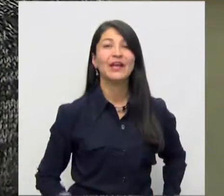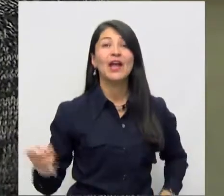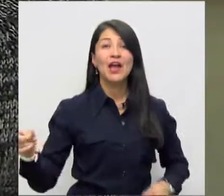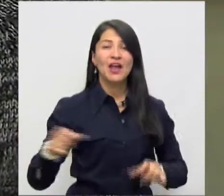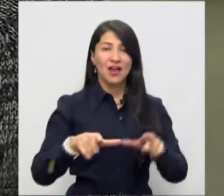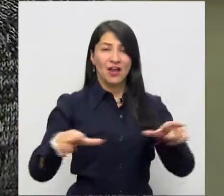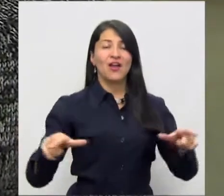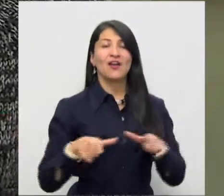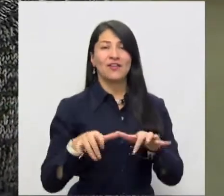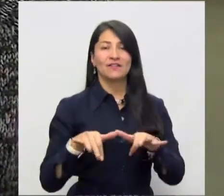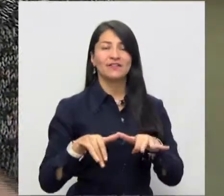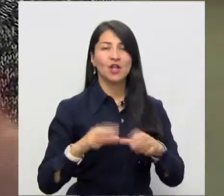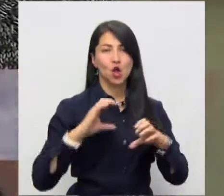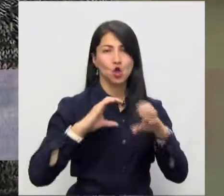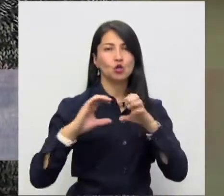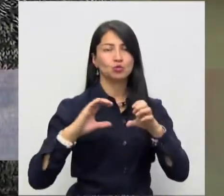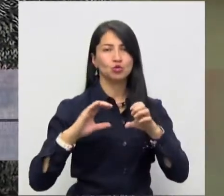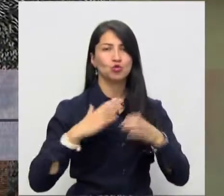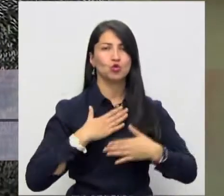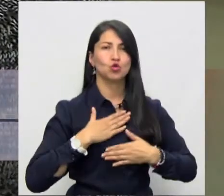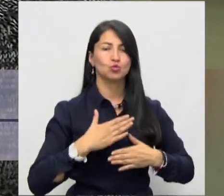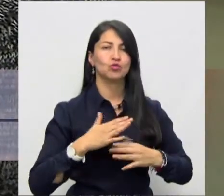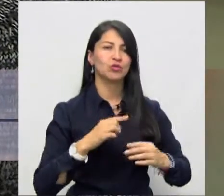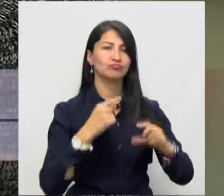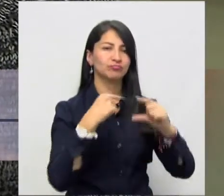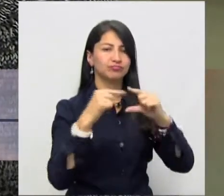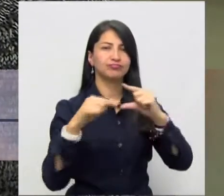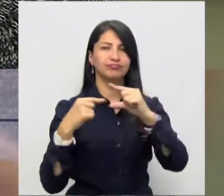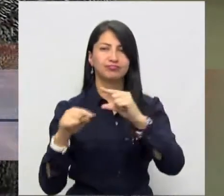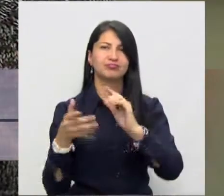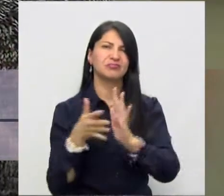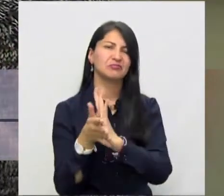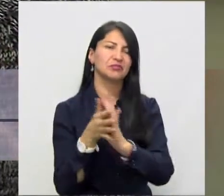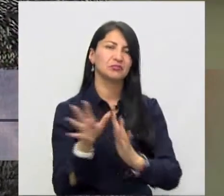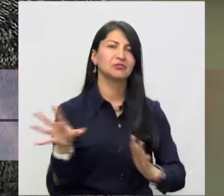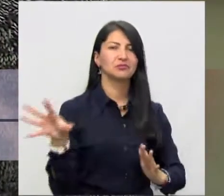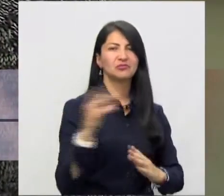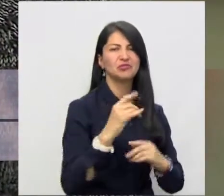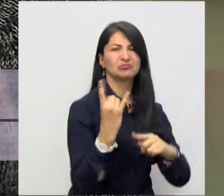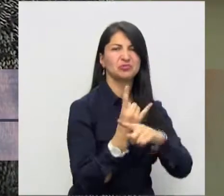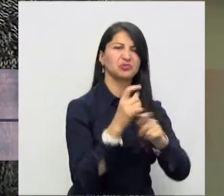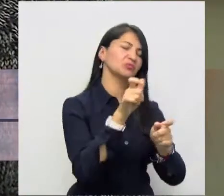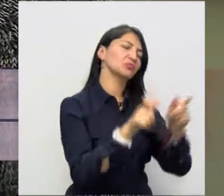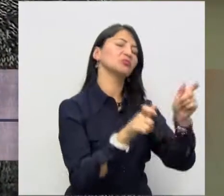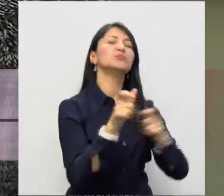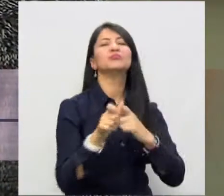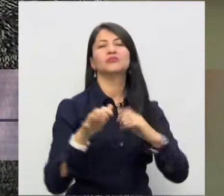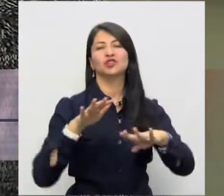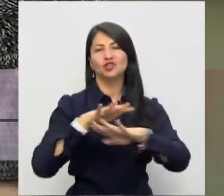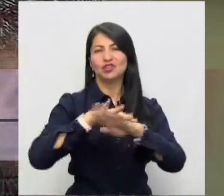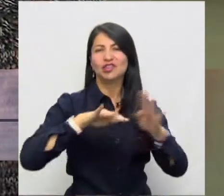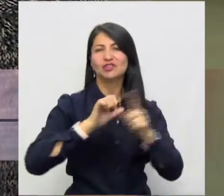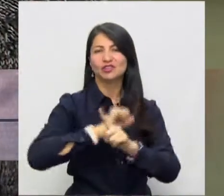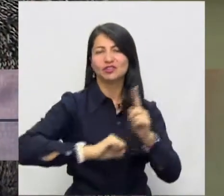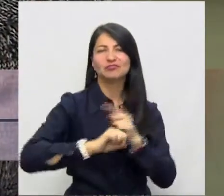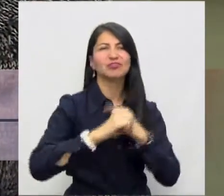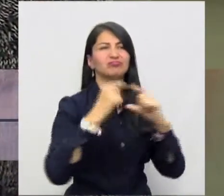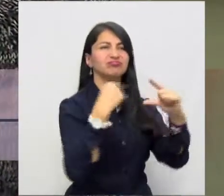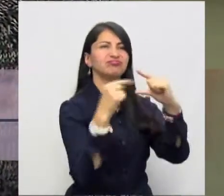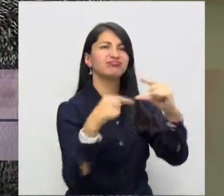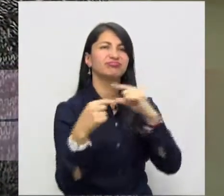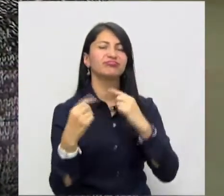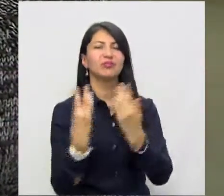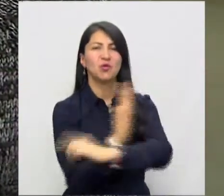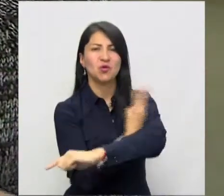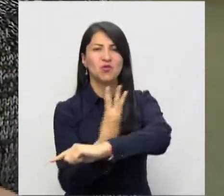Comunicaciones y Publicaciones, les hacemos llegar información a todos los usuarios a través de nuestras redes sociales, nuestra página web.